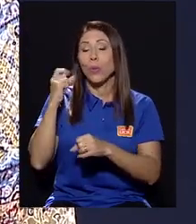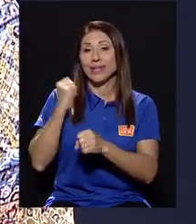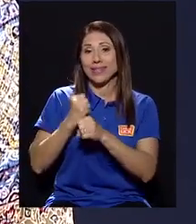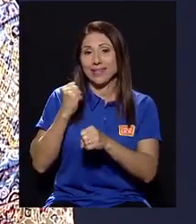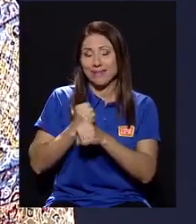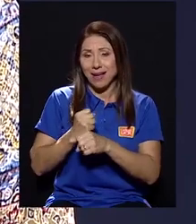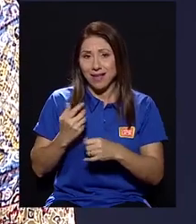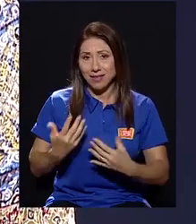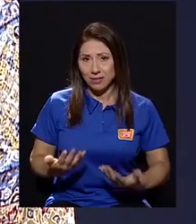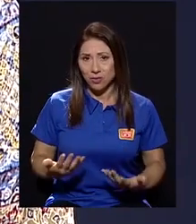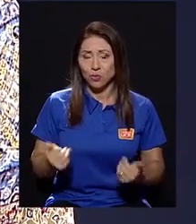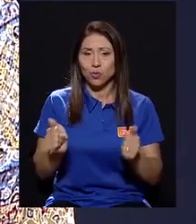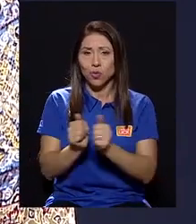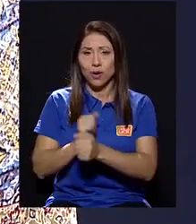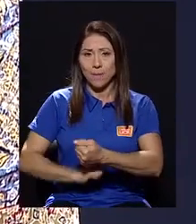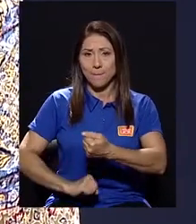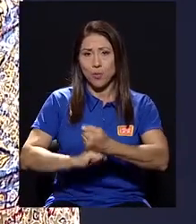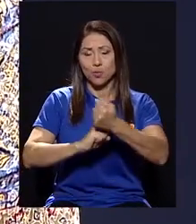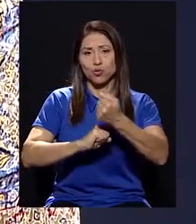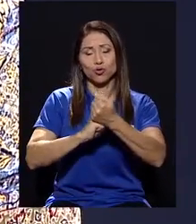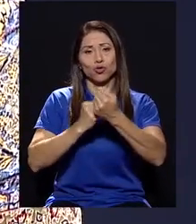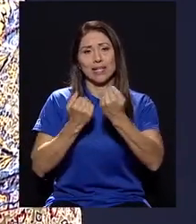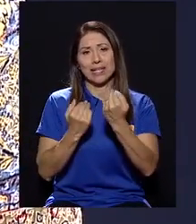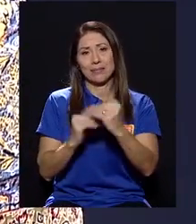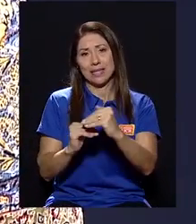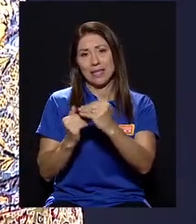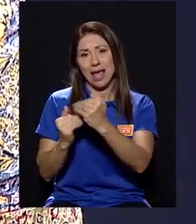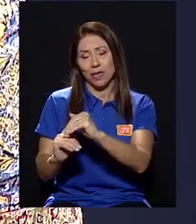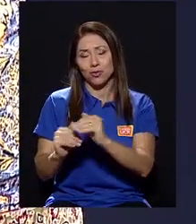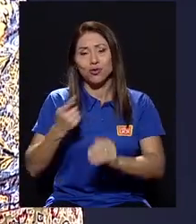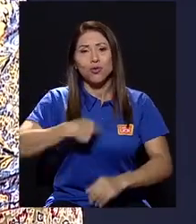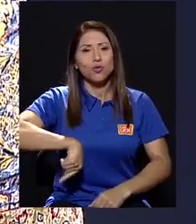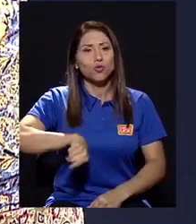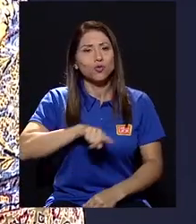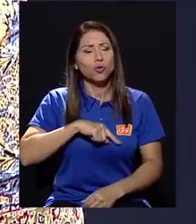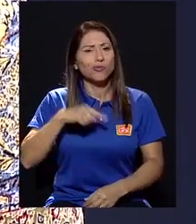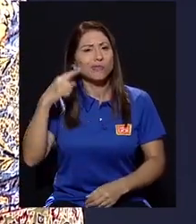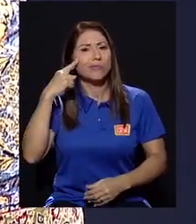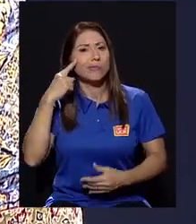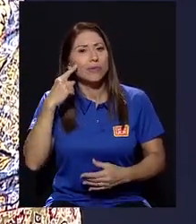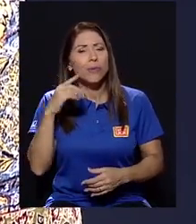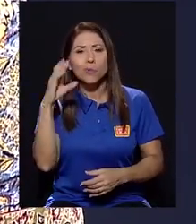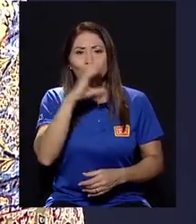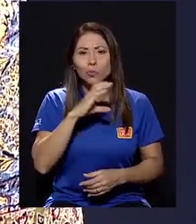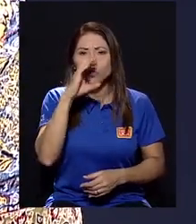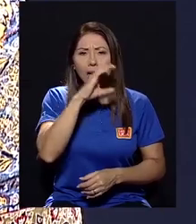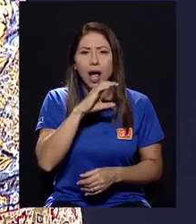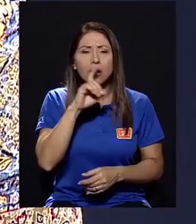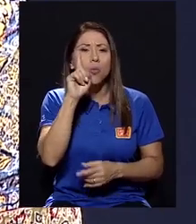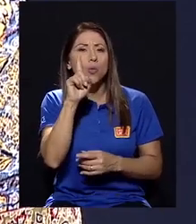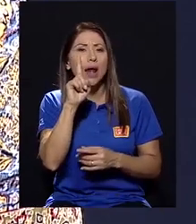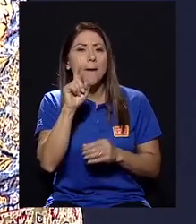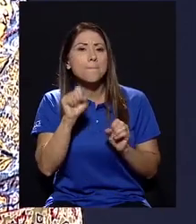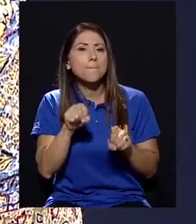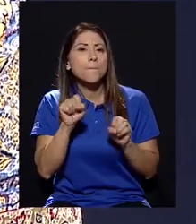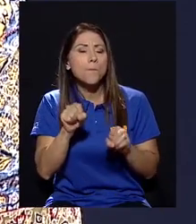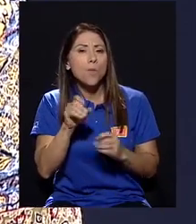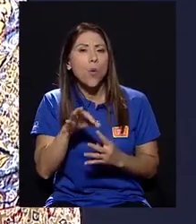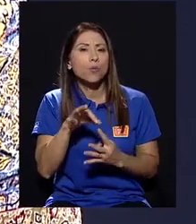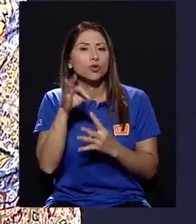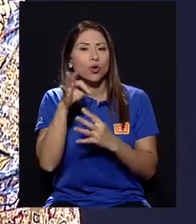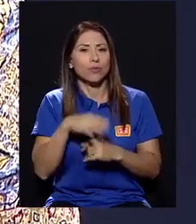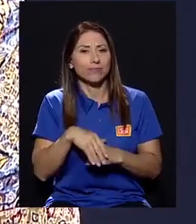trabajando con apoyos limitados, fue que nos dimos a la tarea de buscar una opción que nuestra